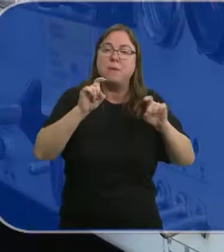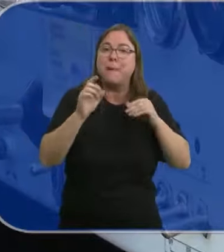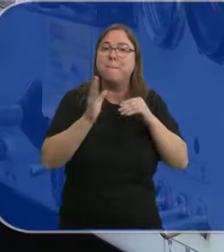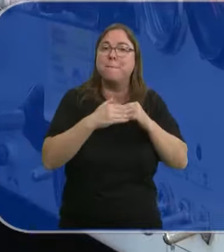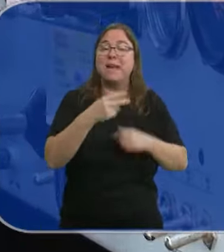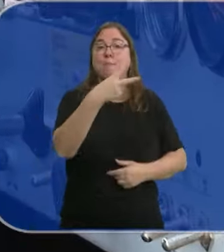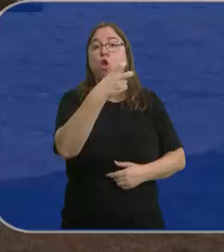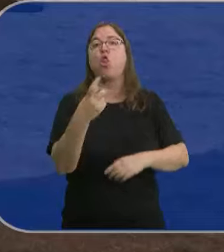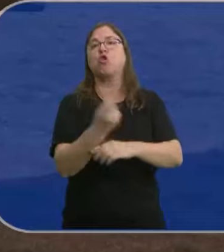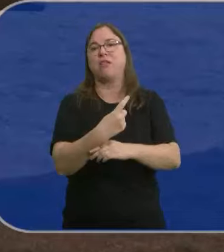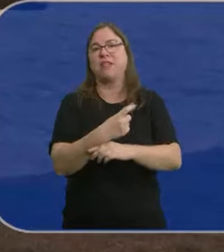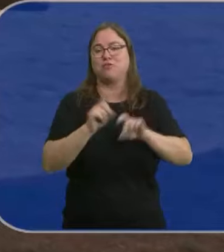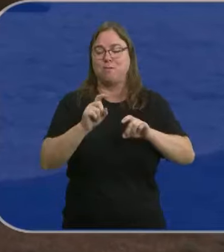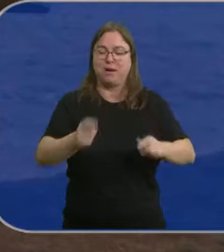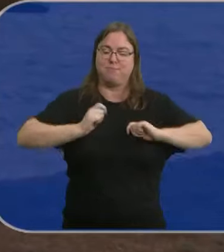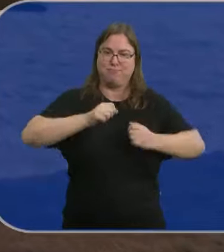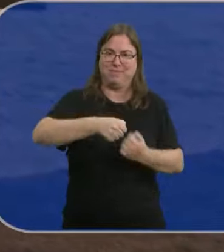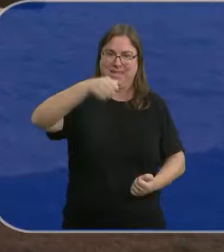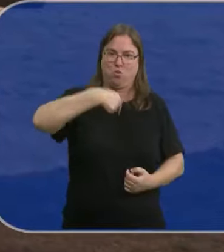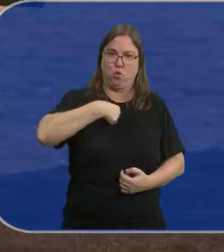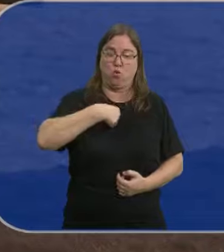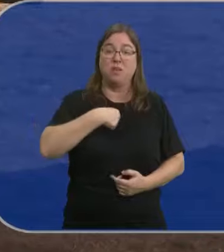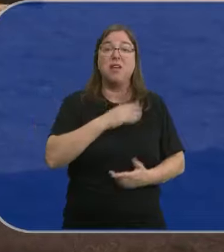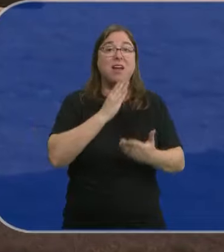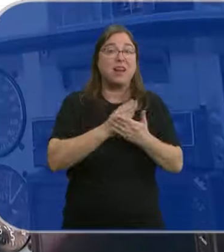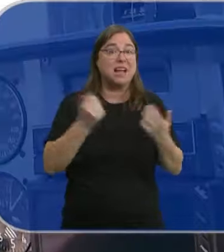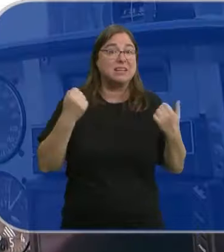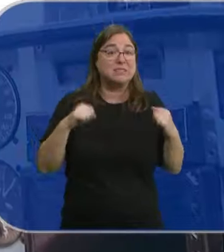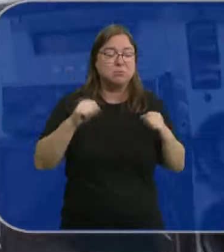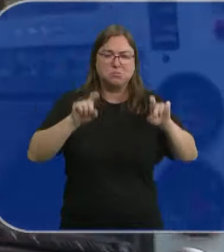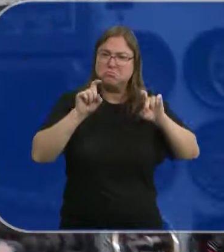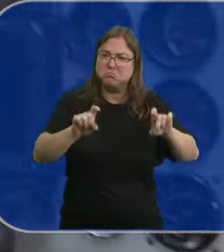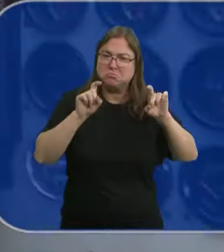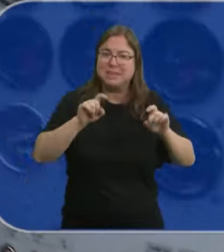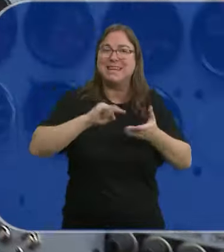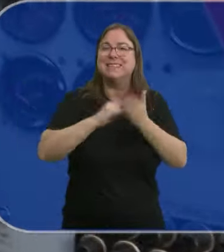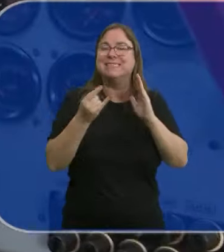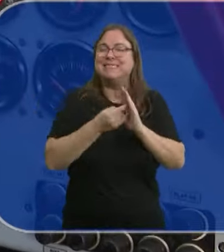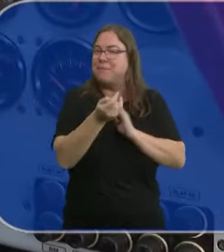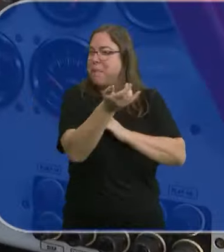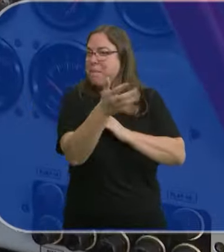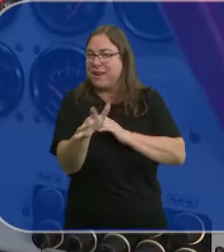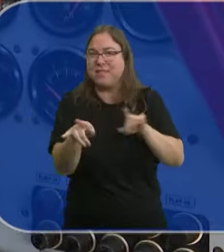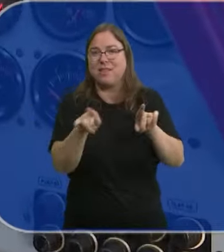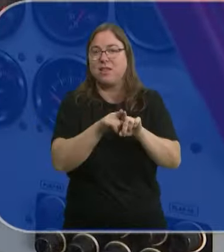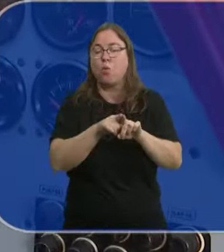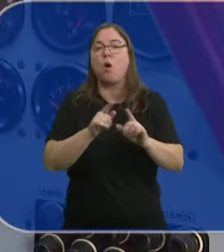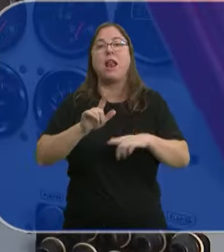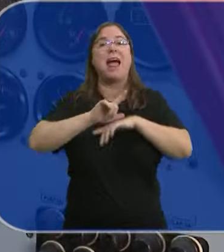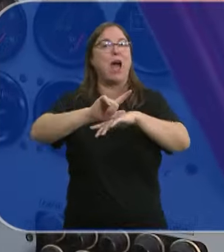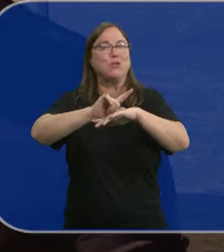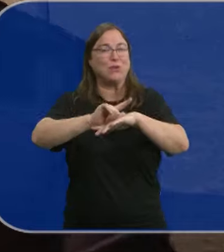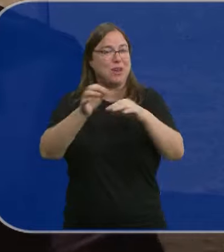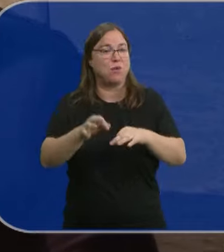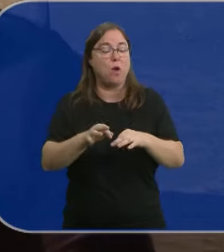mínimo 200 horas de vuelo para conseguir la titulación y en una clase práctica enseñan con un sistema muy similar al de una autoescuela.